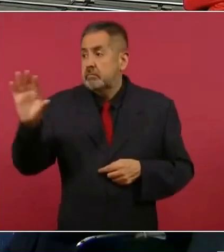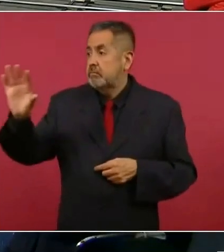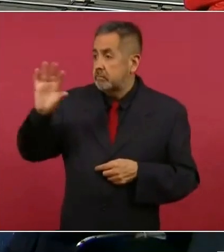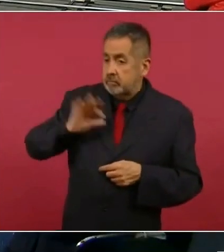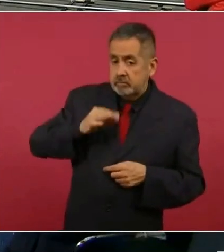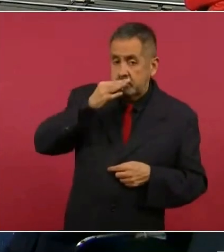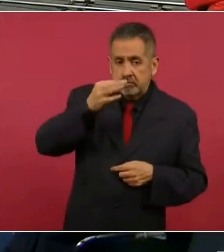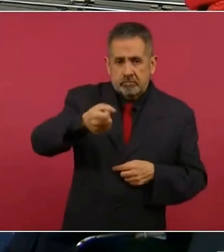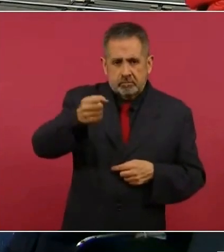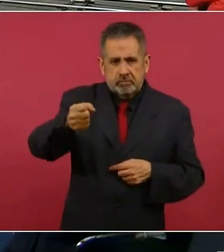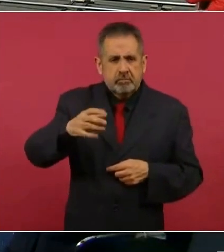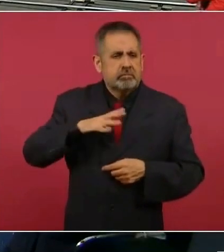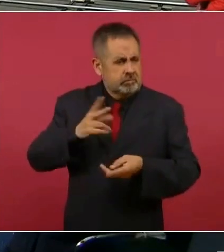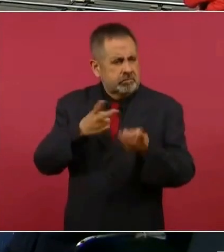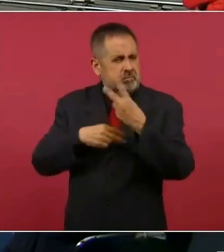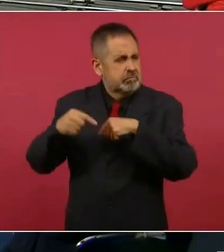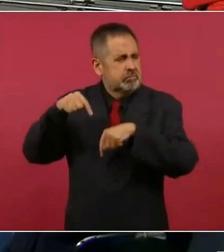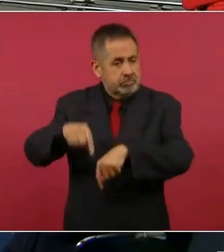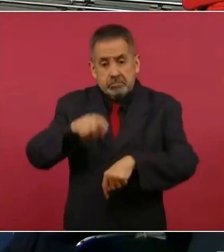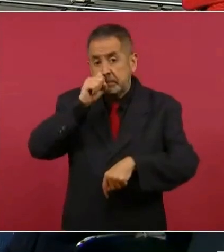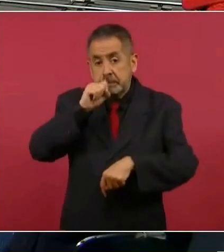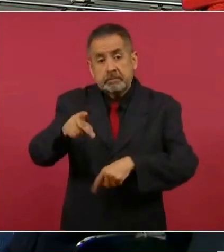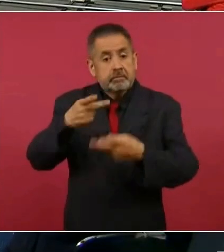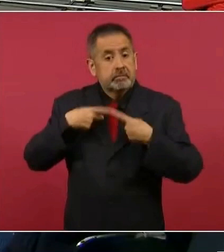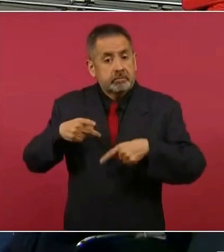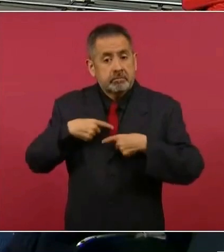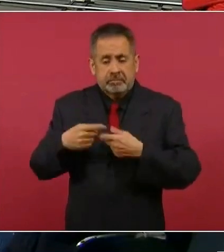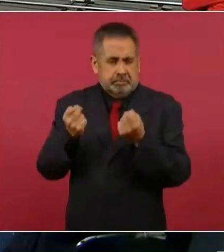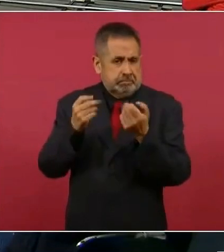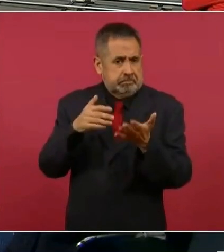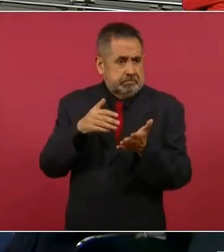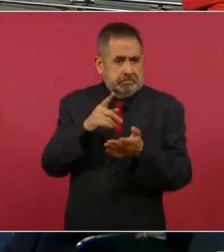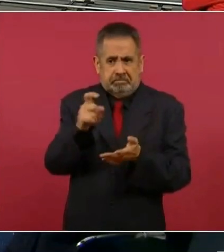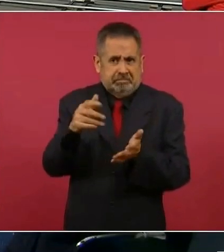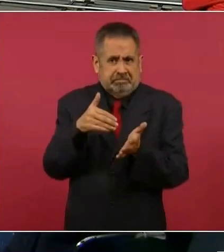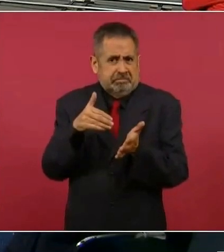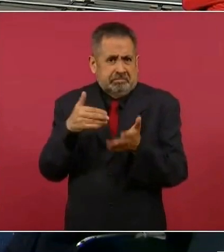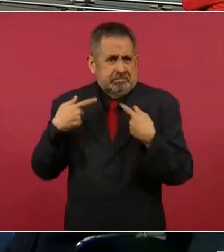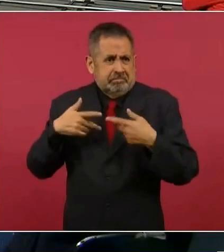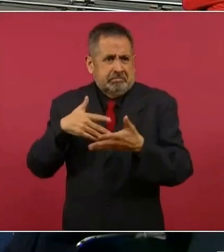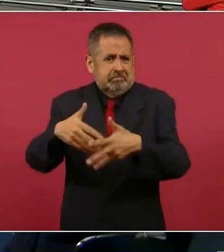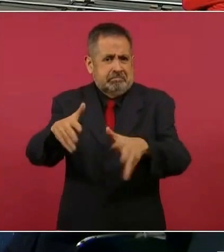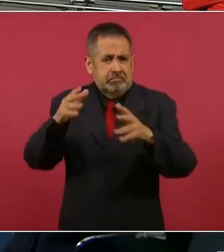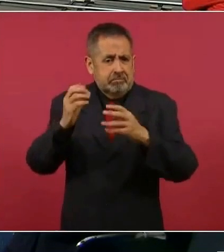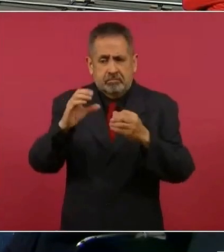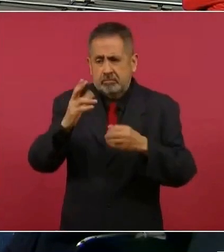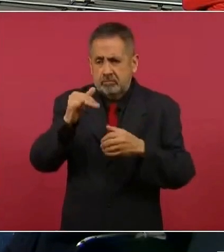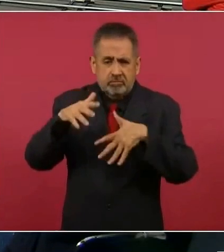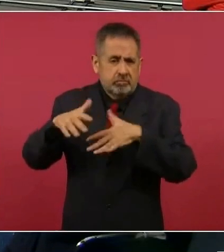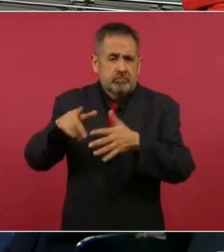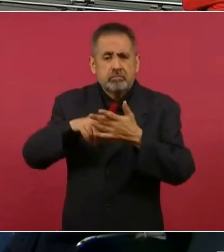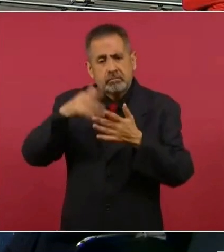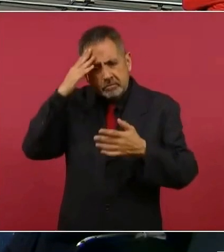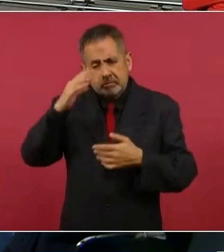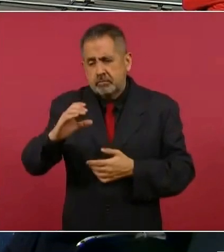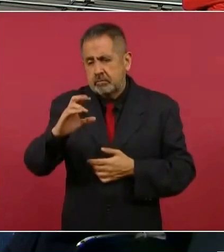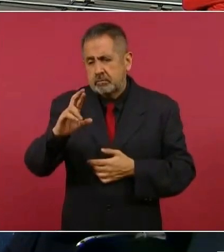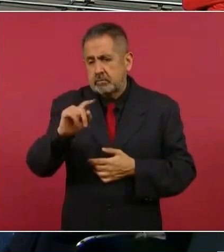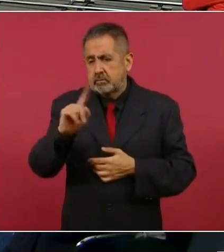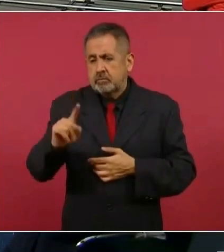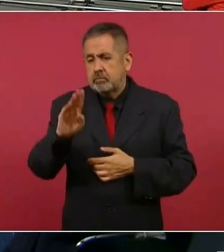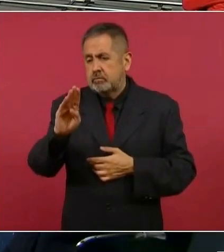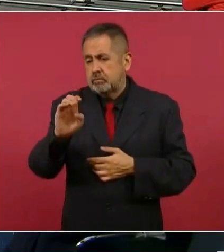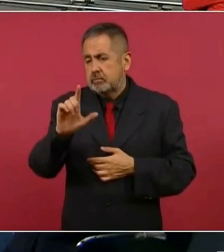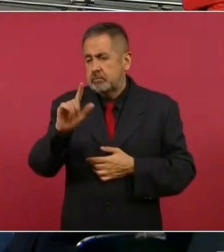un saludo. Aquí estuvieron personas de Choice también, cientos de personas estuvieron por allá. La señora Cruz Beltrán,